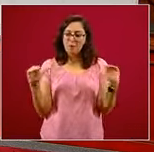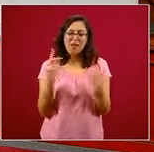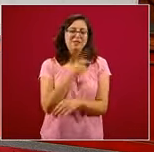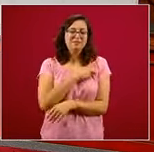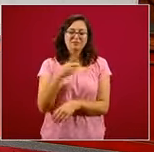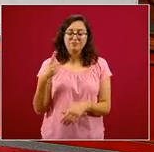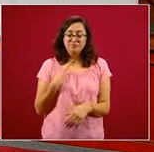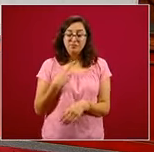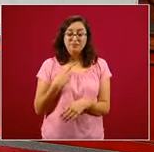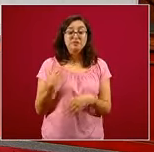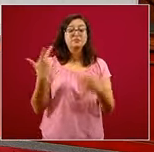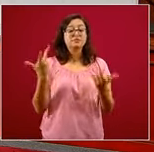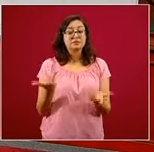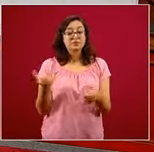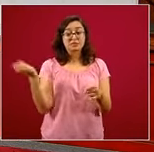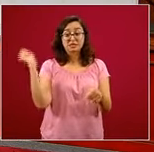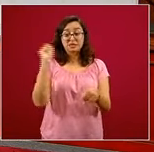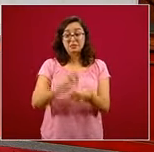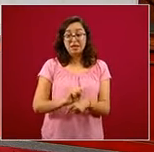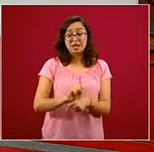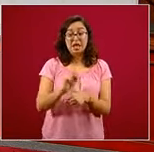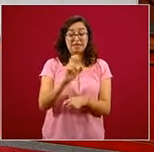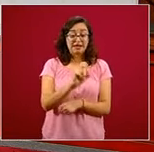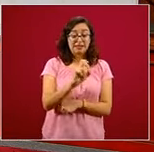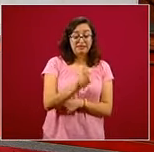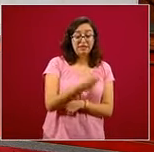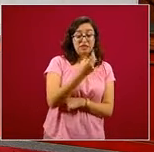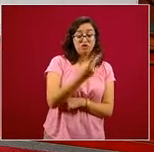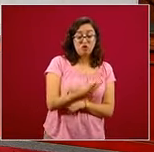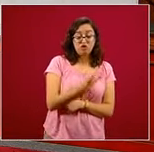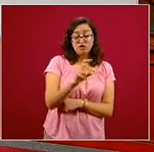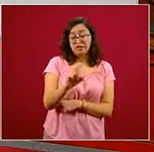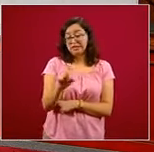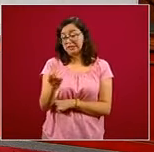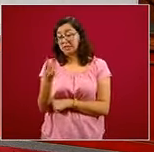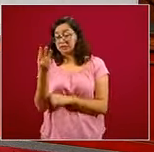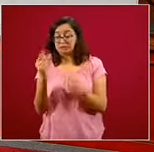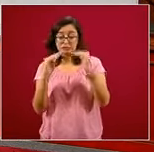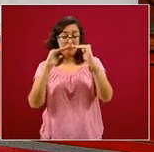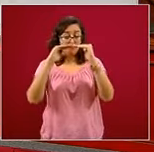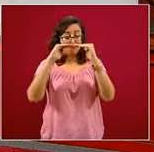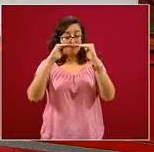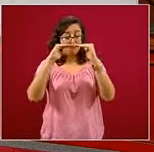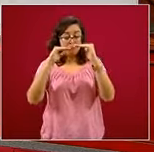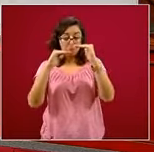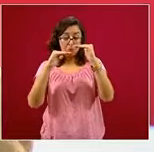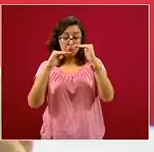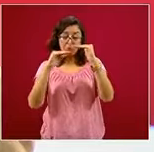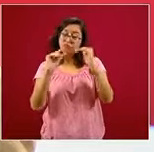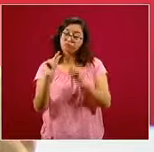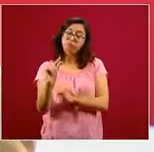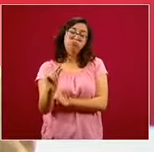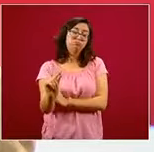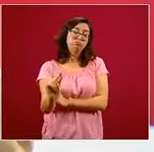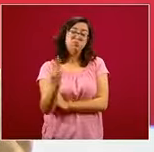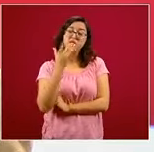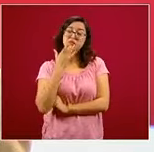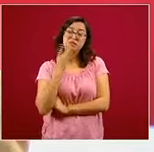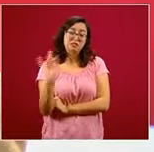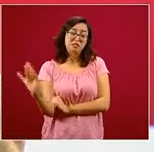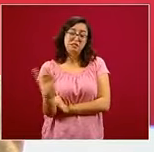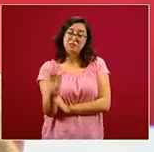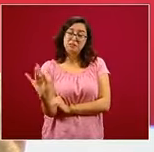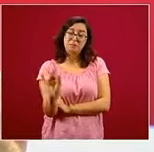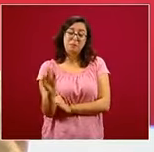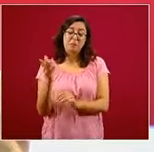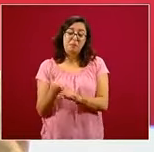nótese que en la semana, el cambio entre la semana 32 y la 33, no es tan estimulante como de las